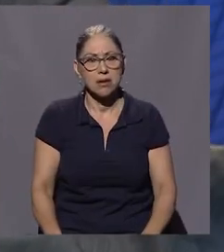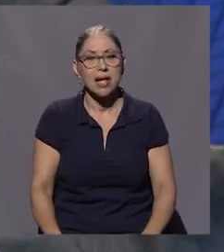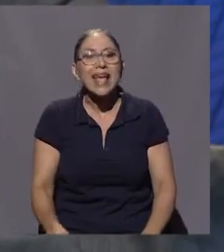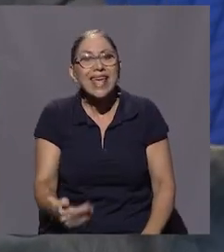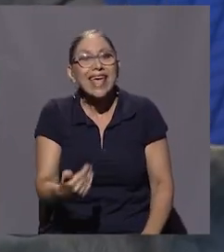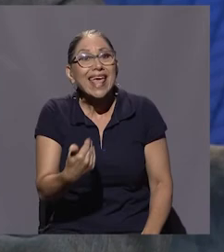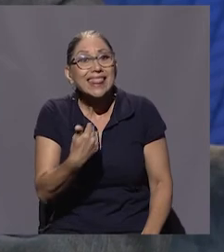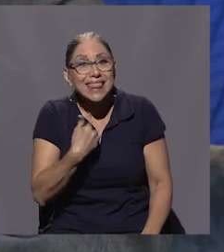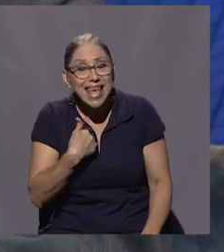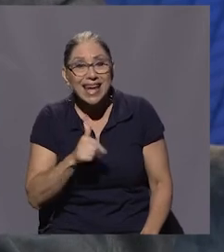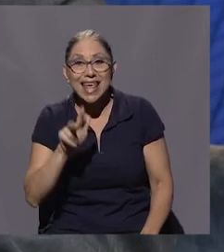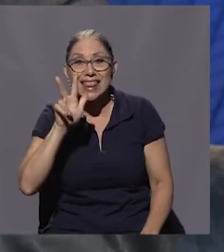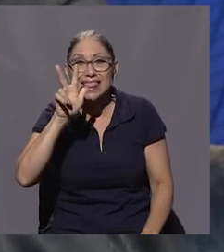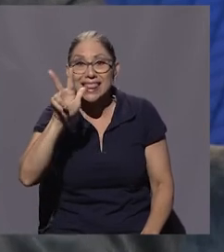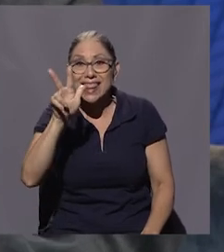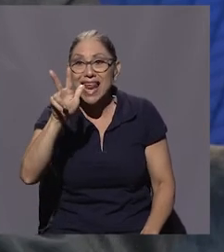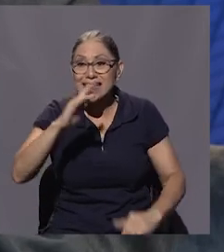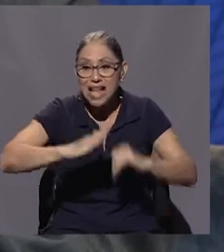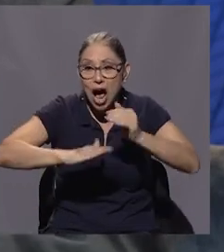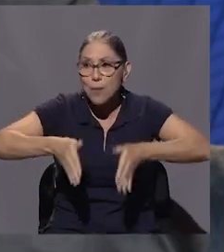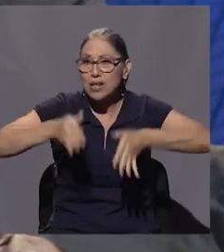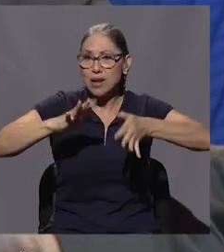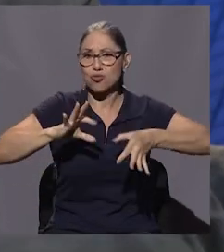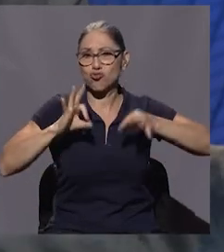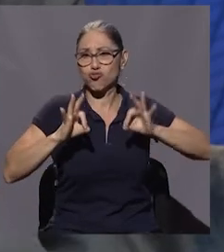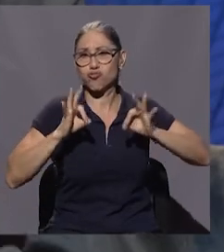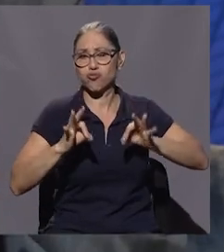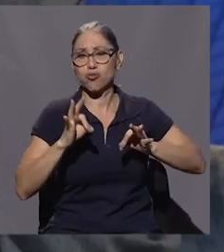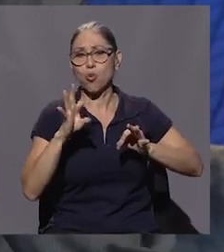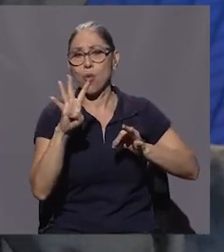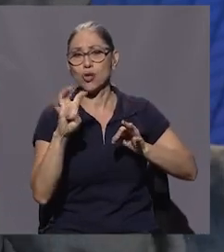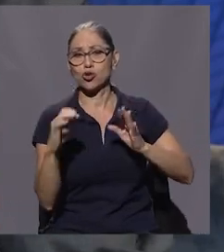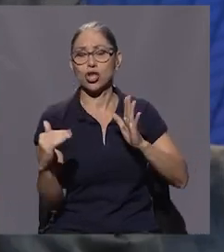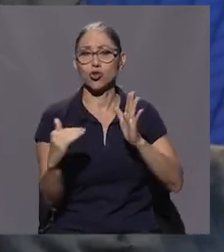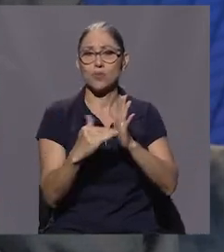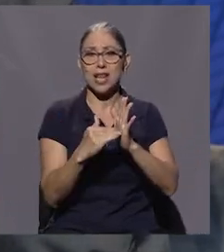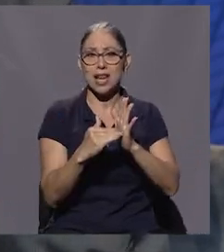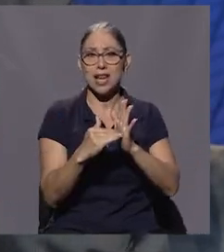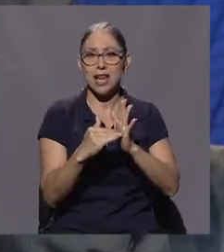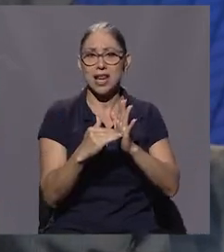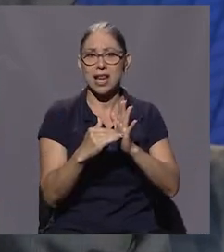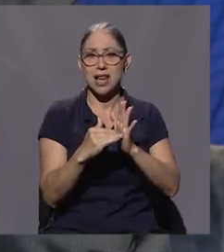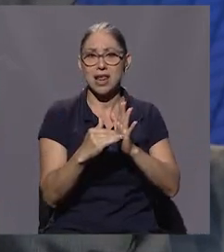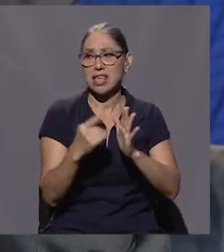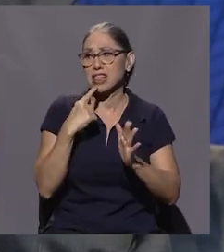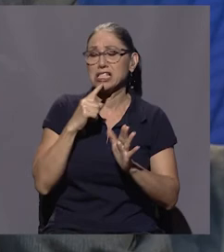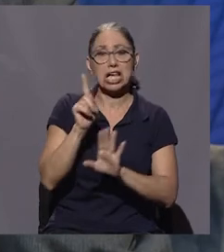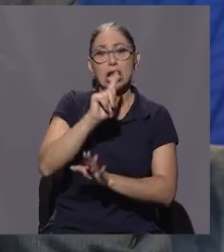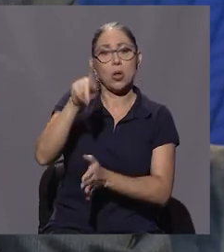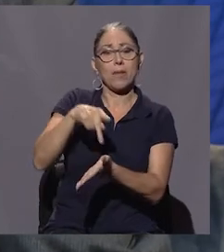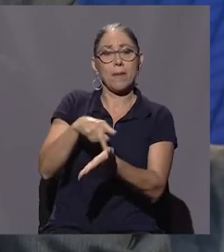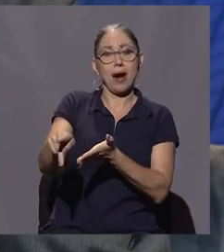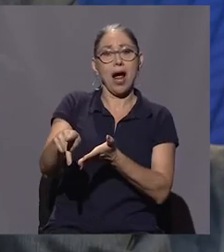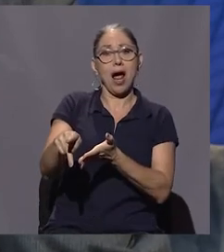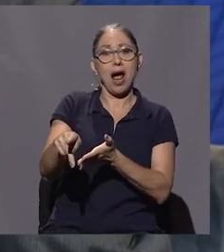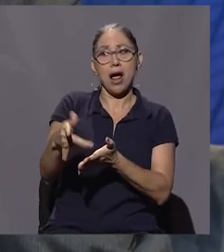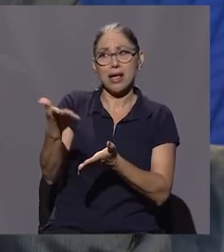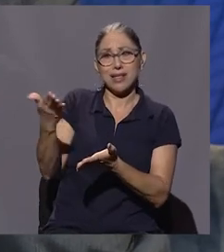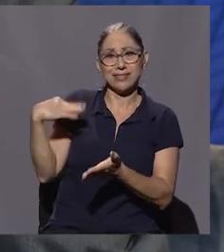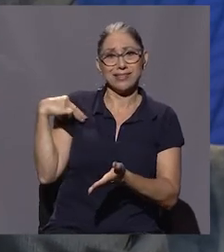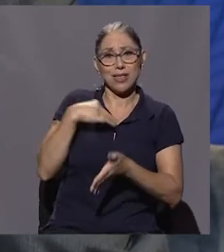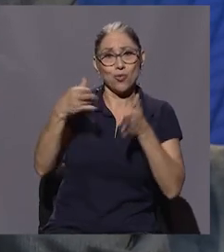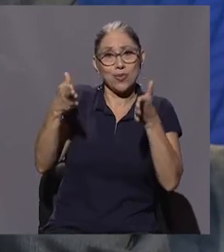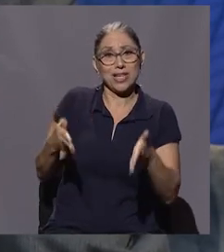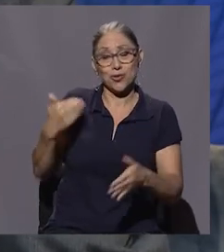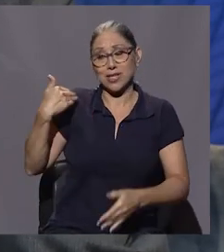tiene tres apartamentos de lujo de 400 mil pesos y dice que no tiene que pagar impuestos a las propiedades de lujo, siendo un ministro, el señor